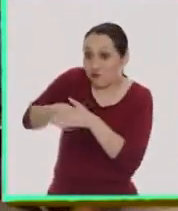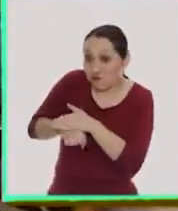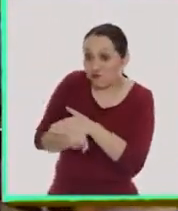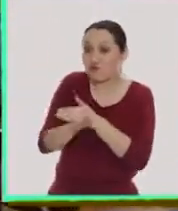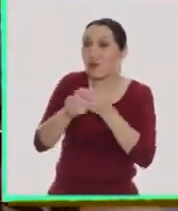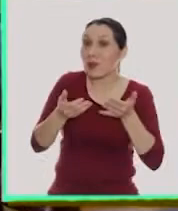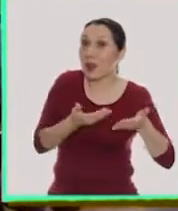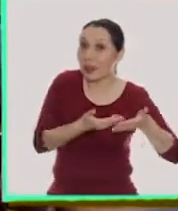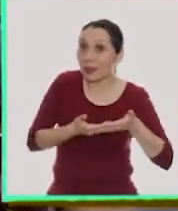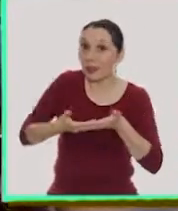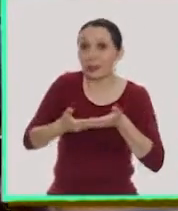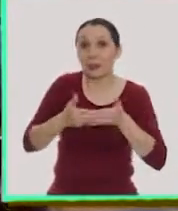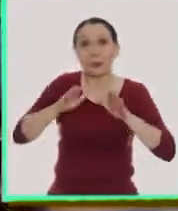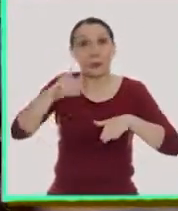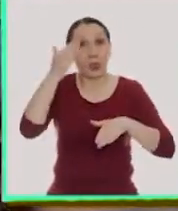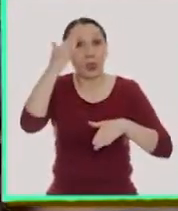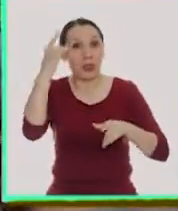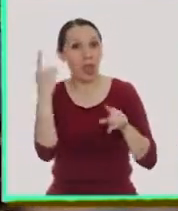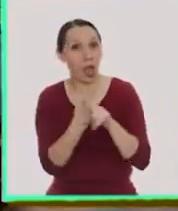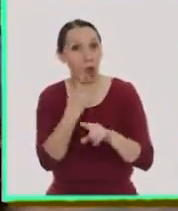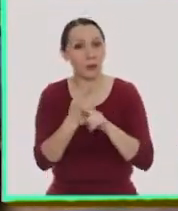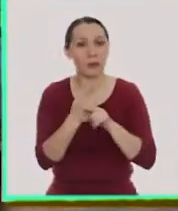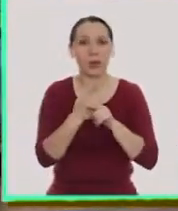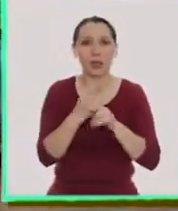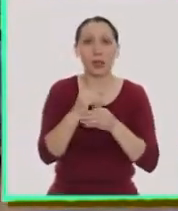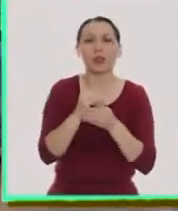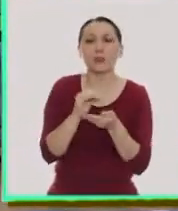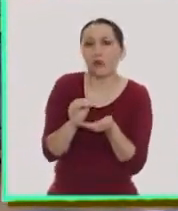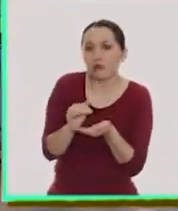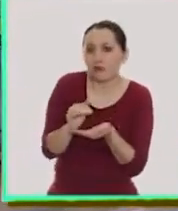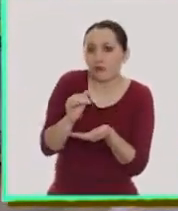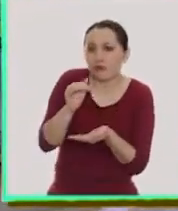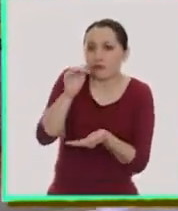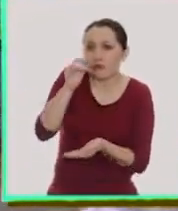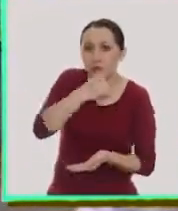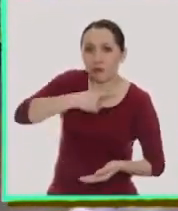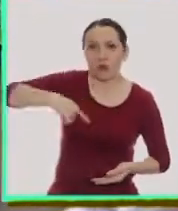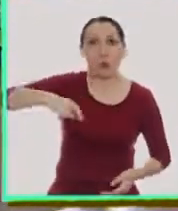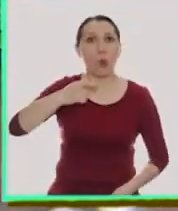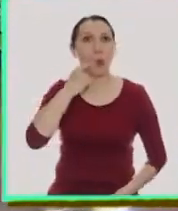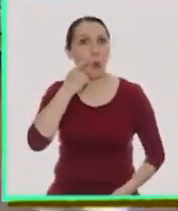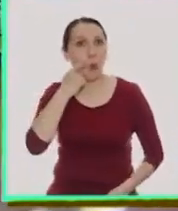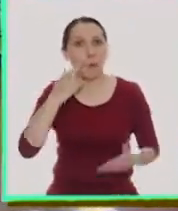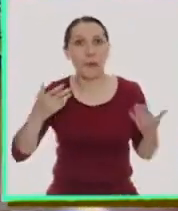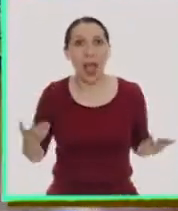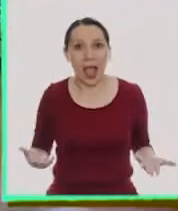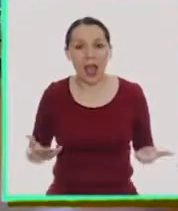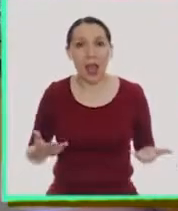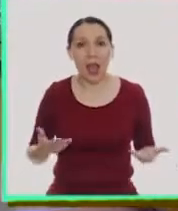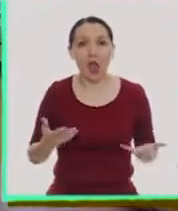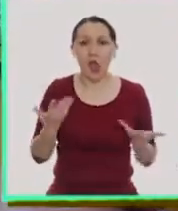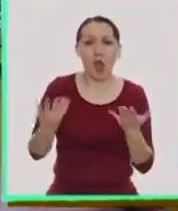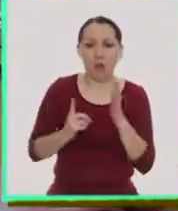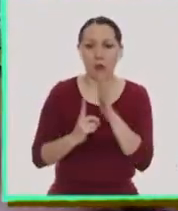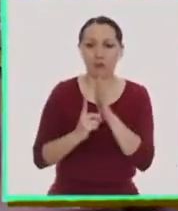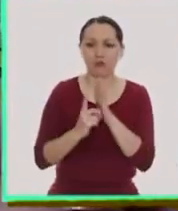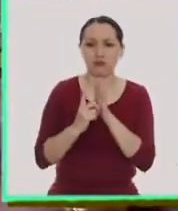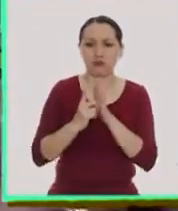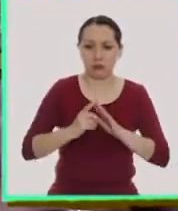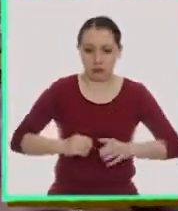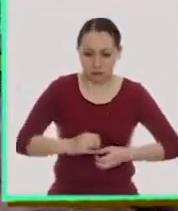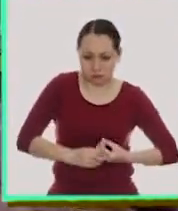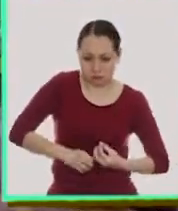iba a nacer? Ese día conversamos sobre el crecimiento de nosotros como seres humanos. Cómo nos